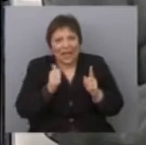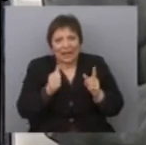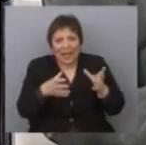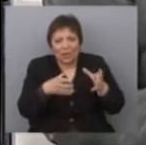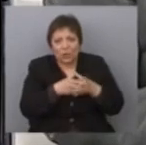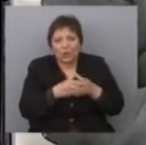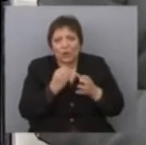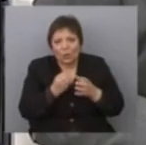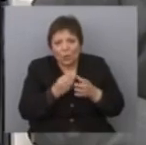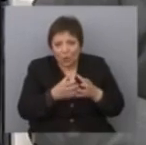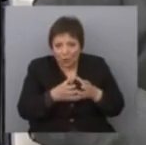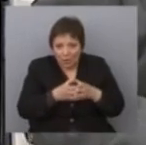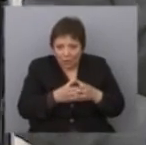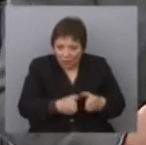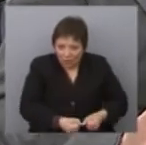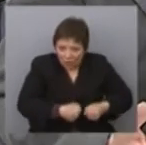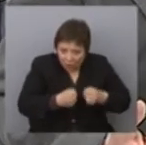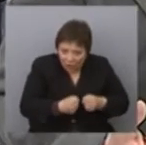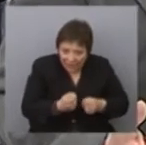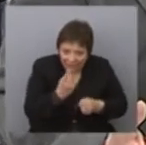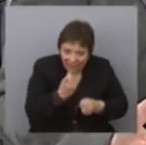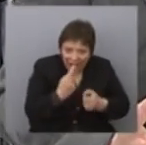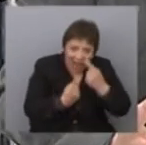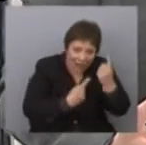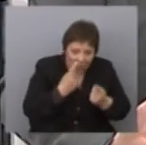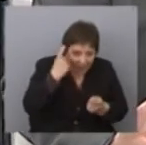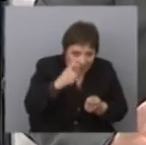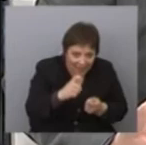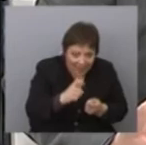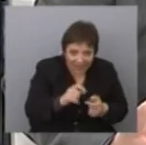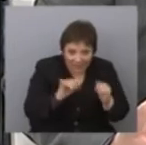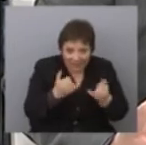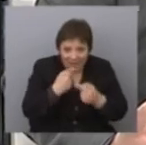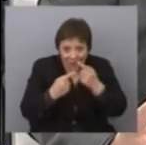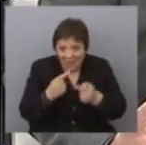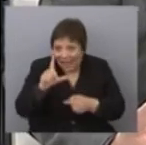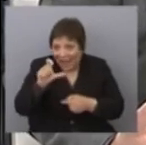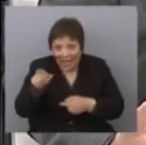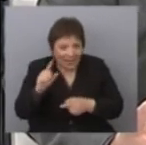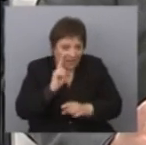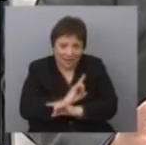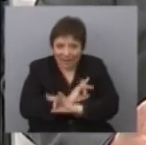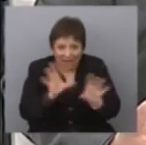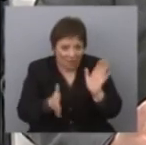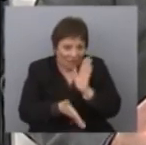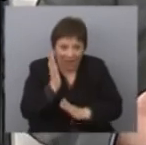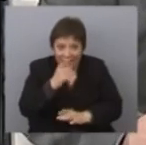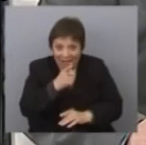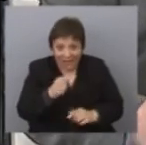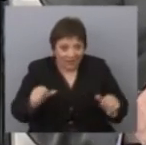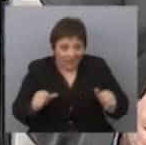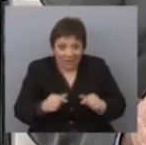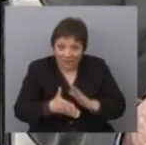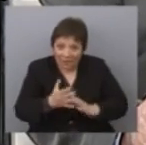va a radicalizar ahora sí algunas iniciativas. Acabamos de hablar de la ley de medios. Claramente eso va a despertar mucha